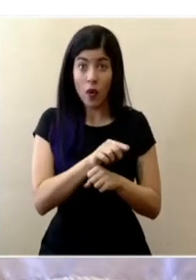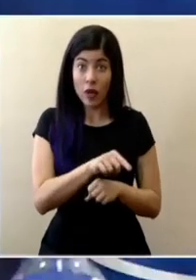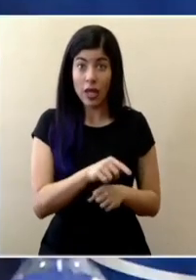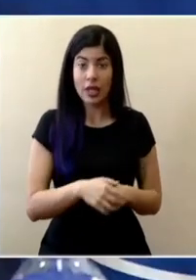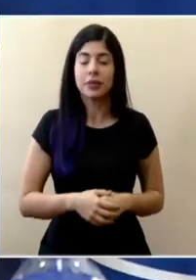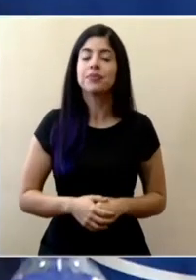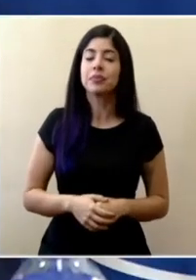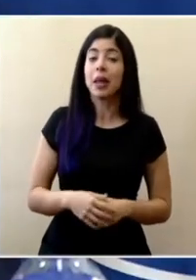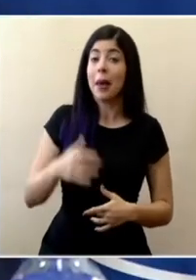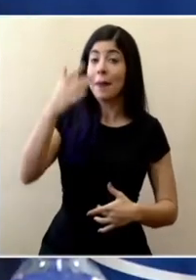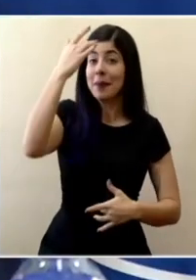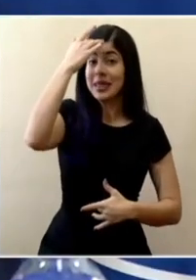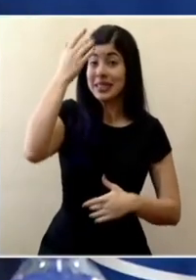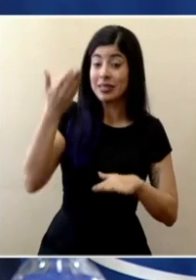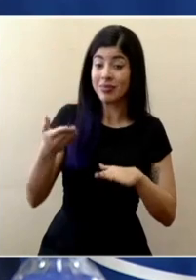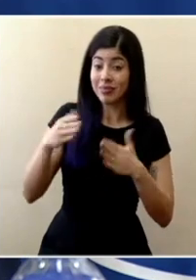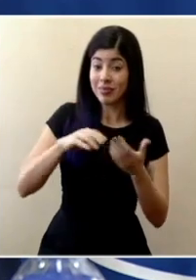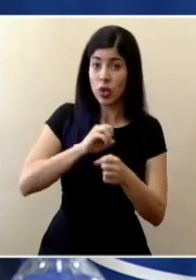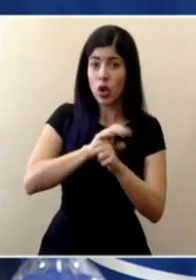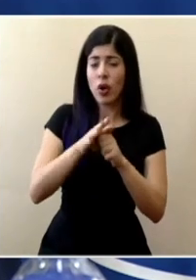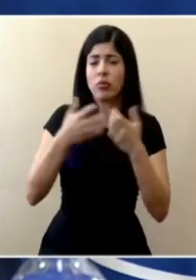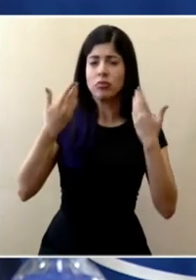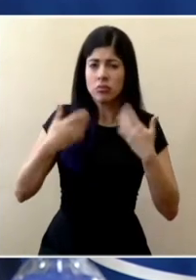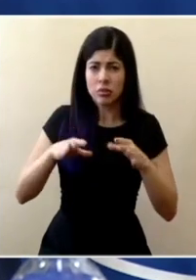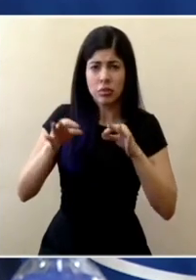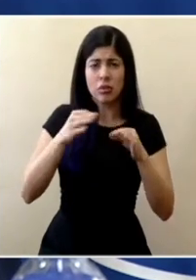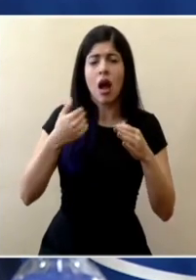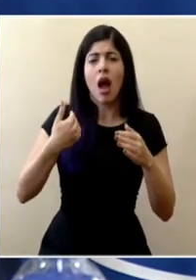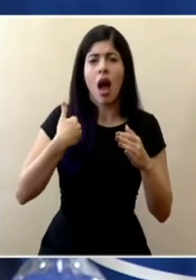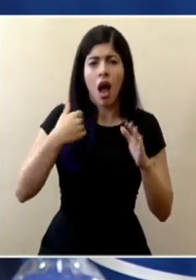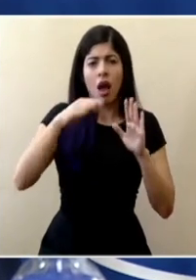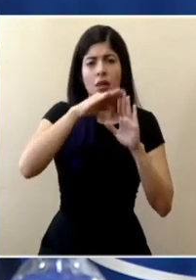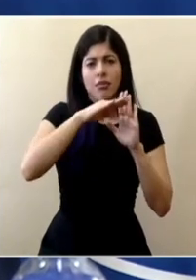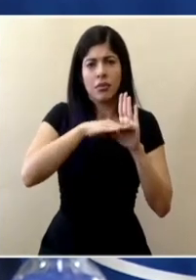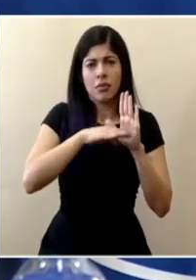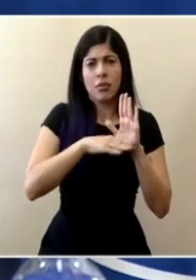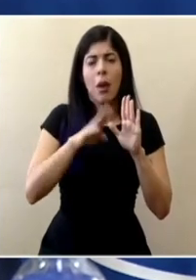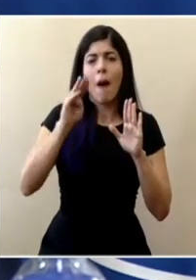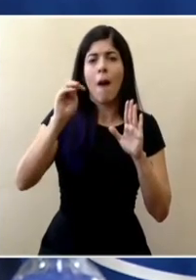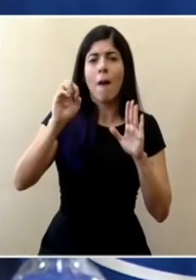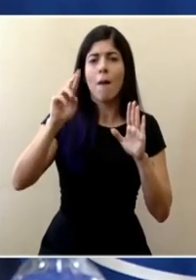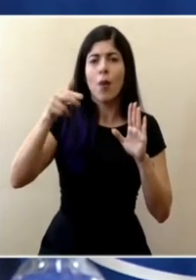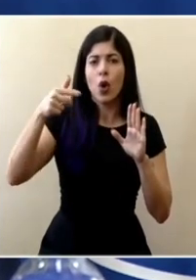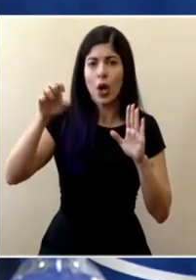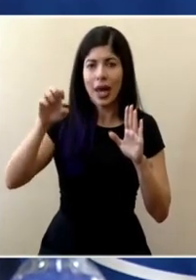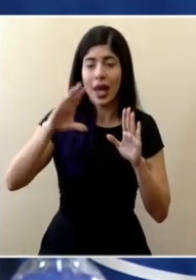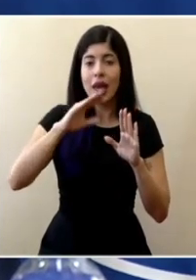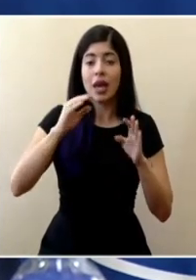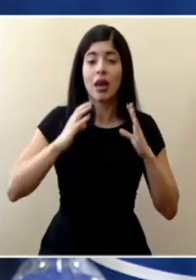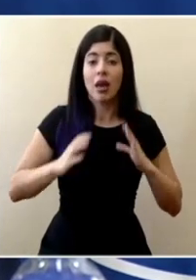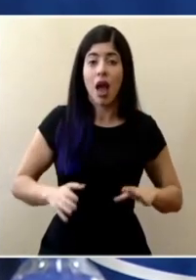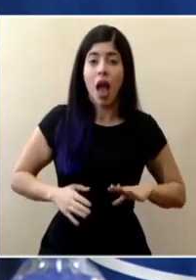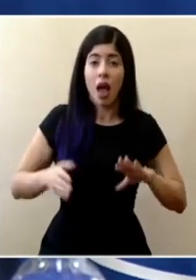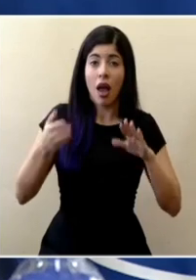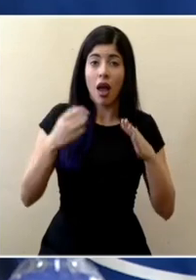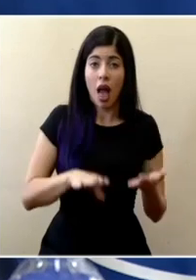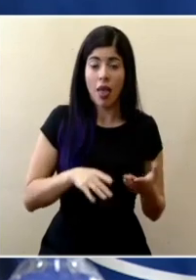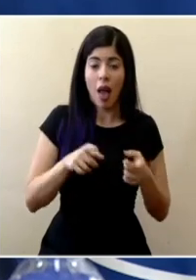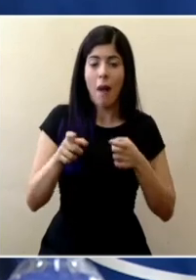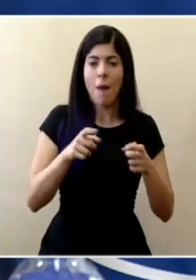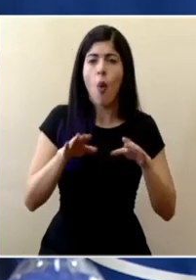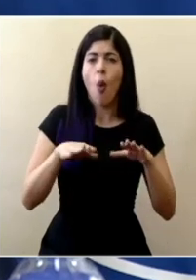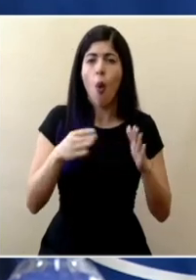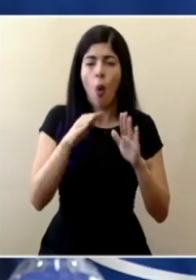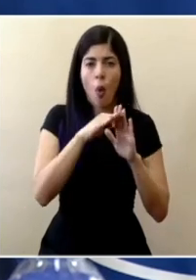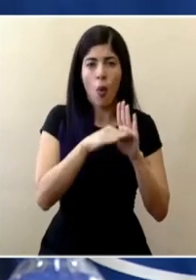manejo de los pacientes fallecidos por COVID-19 ya se ha indicado tenemos un lineamiento para el manejo de morgues y para el manejo de cadáveres en donde se dice que se